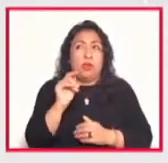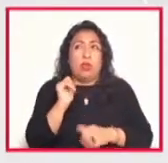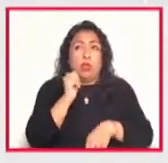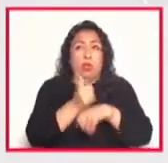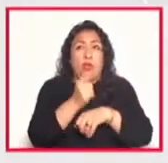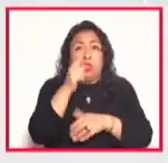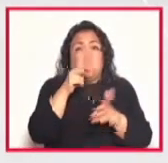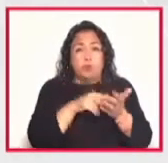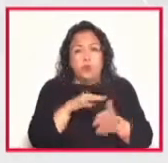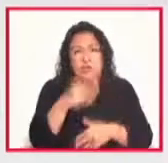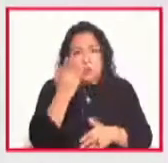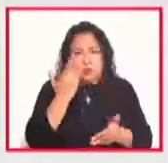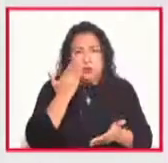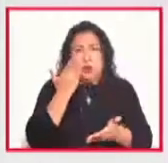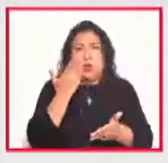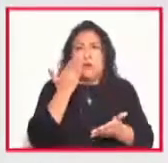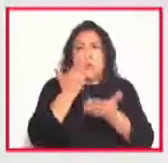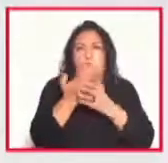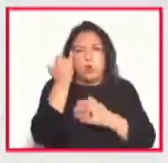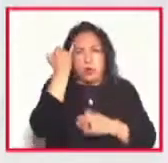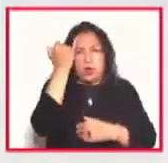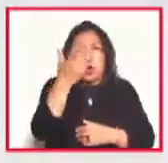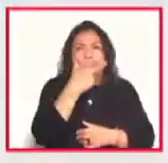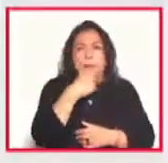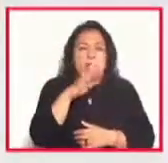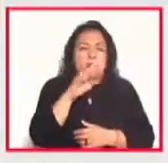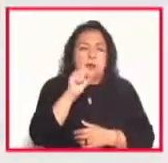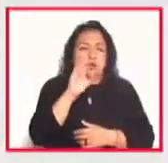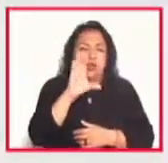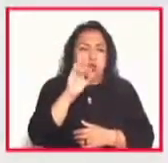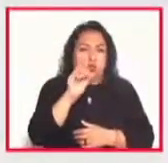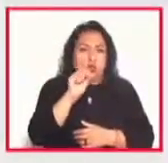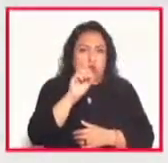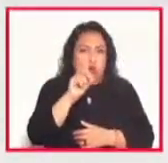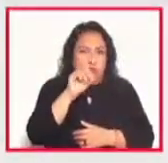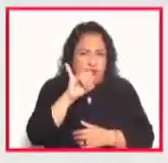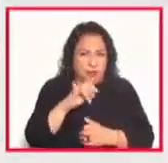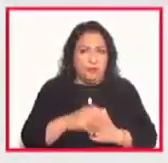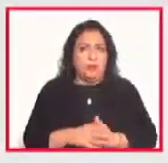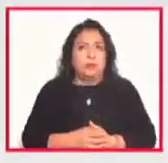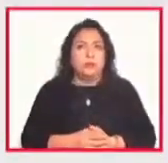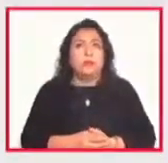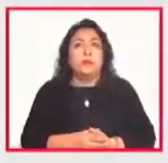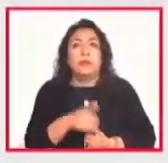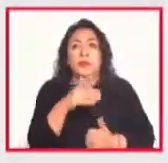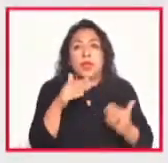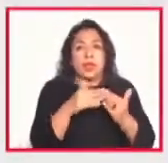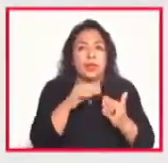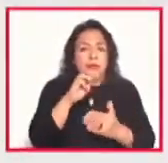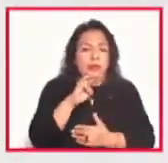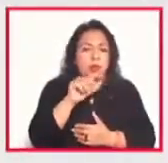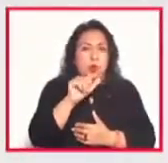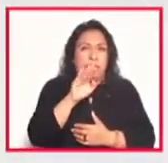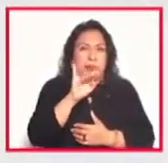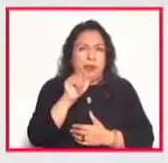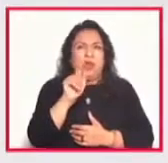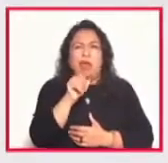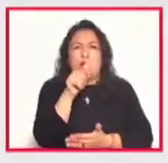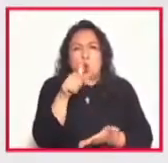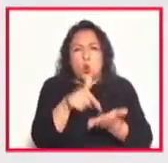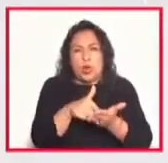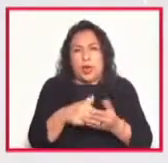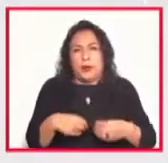por iniciativa del artista mexicano Bosco Sodi Casa Guavi es una residencia de